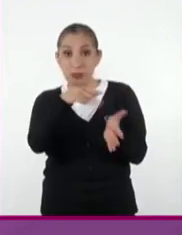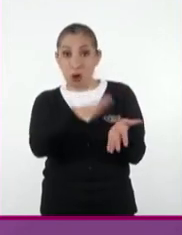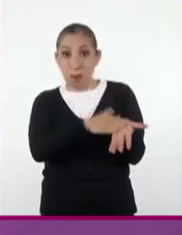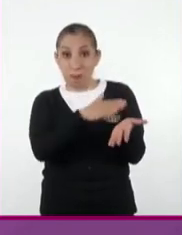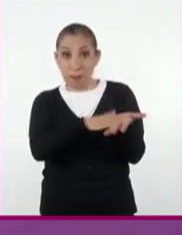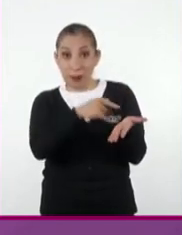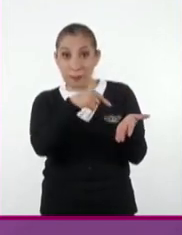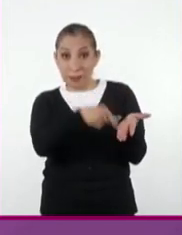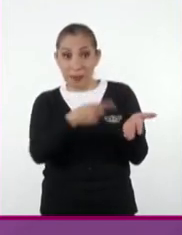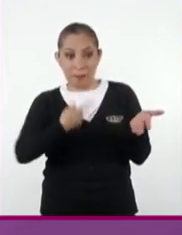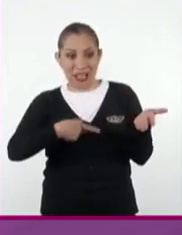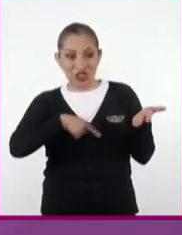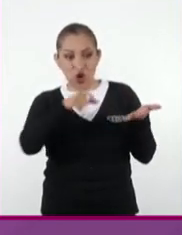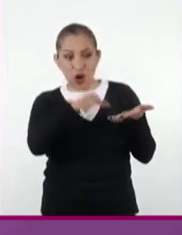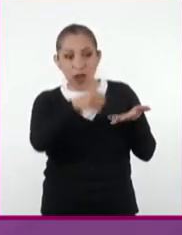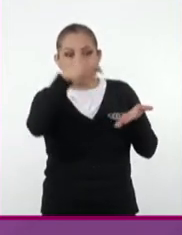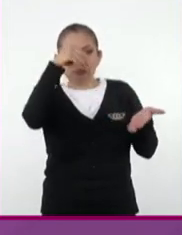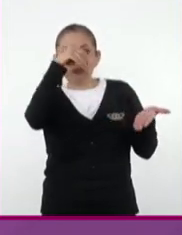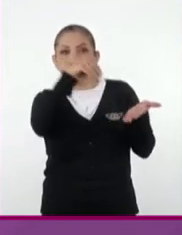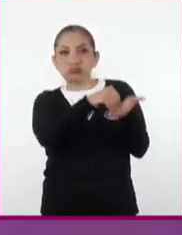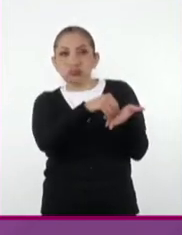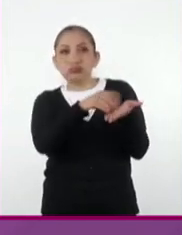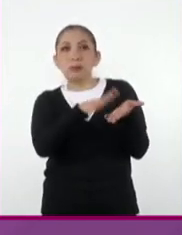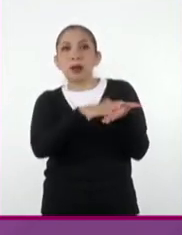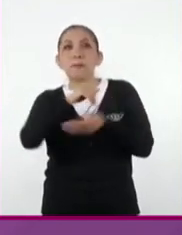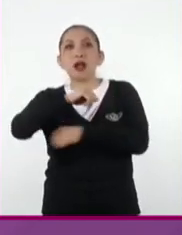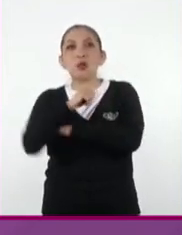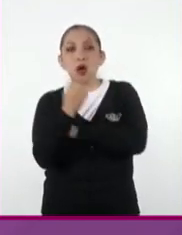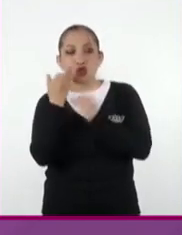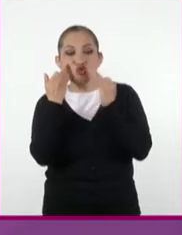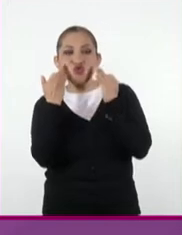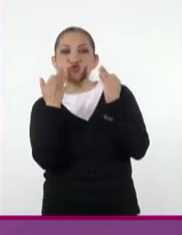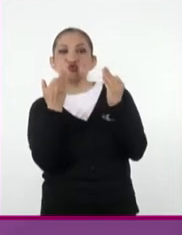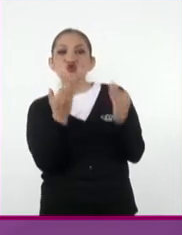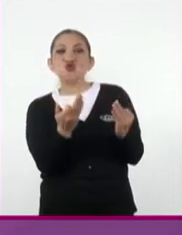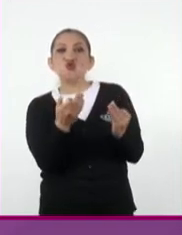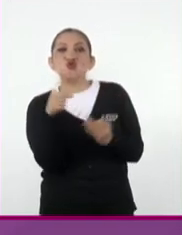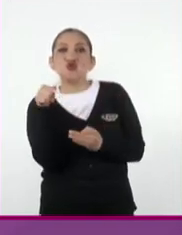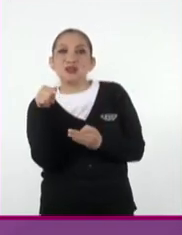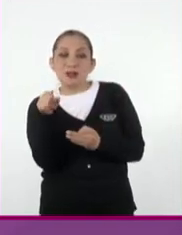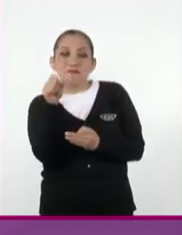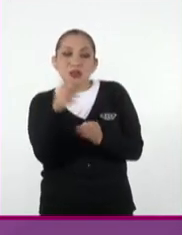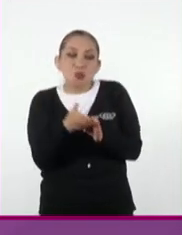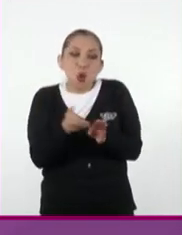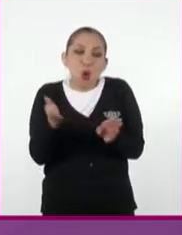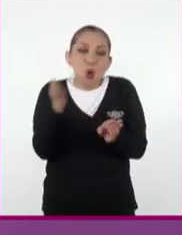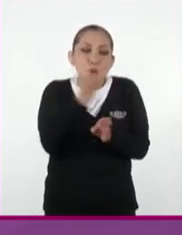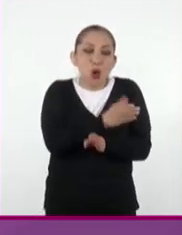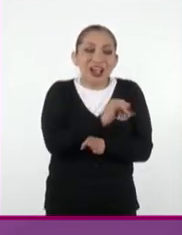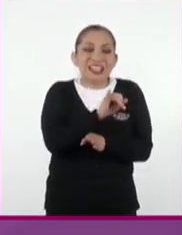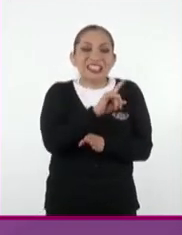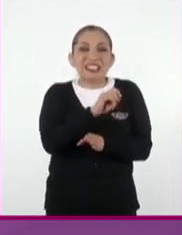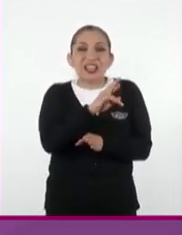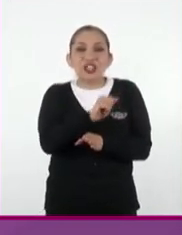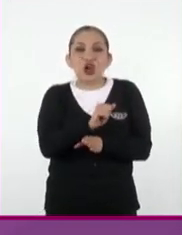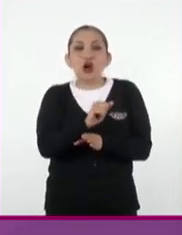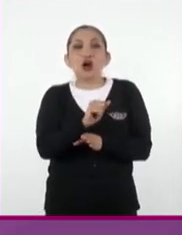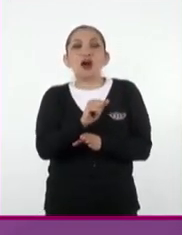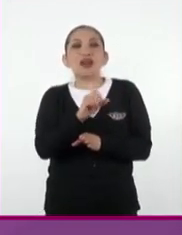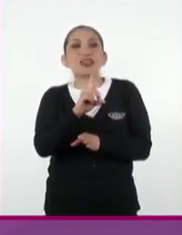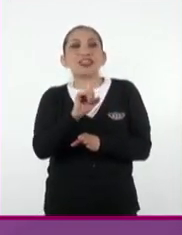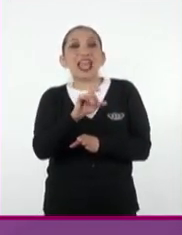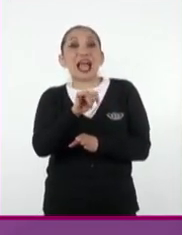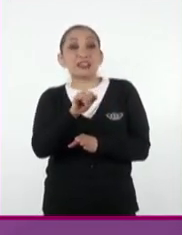el personaje, se queda ese documento como testimonio de que Isidro Ignacio de Casa fue